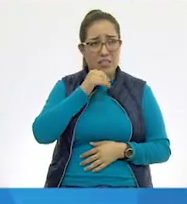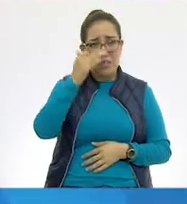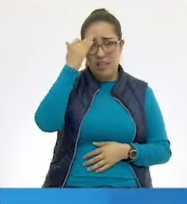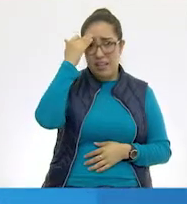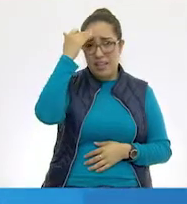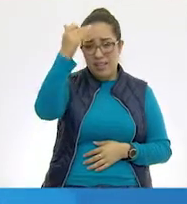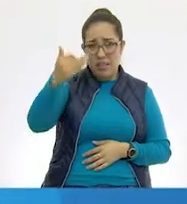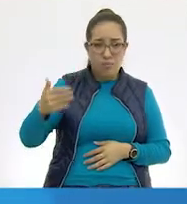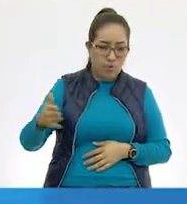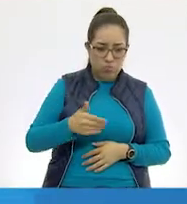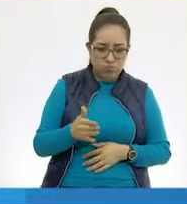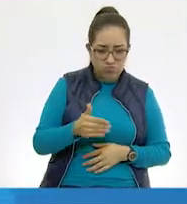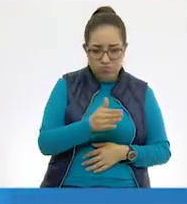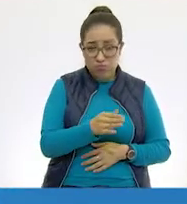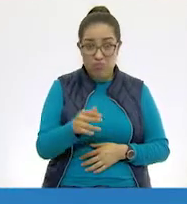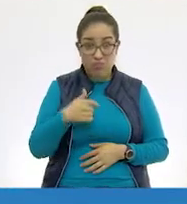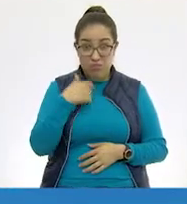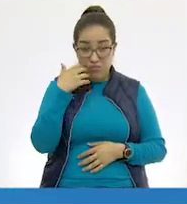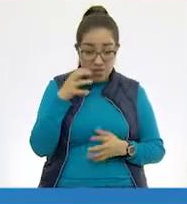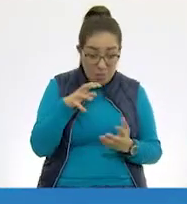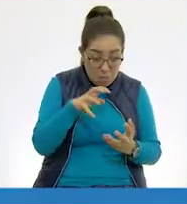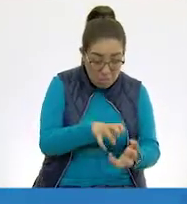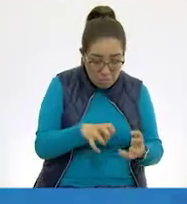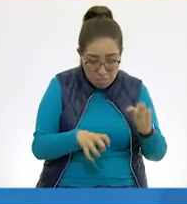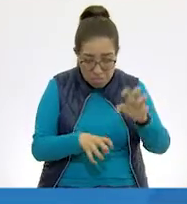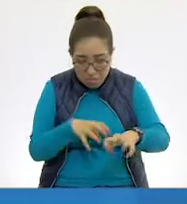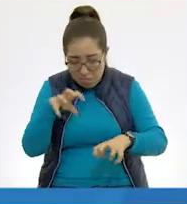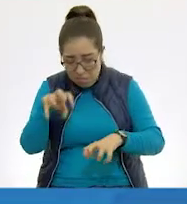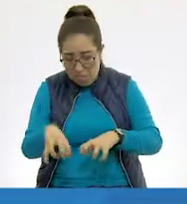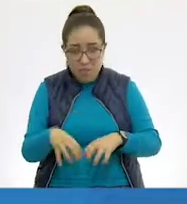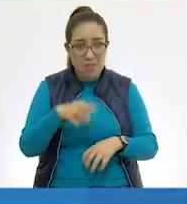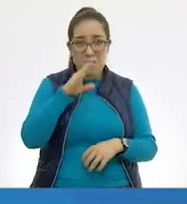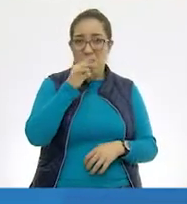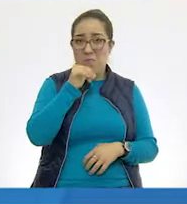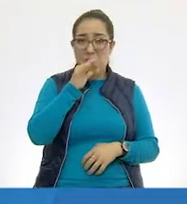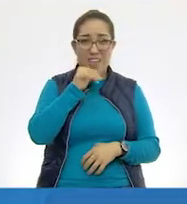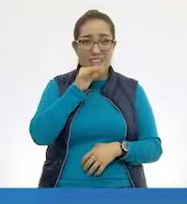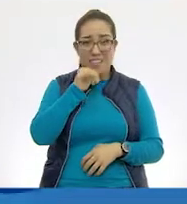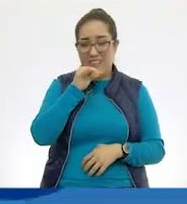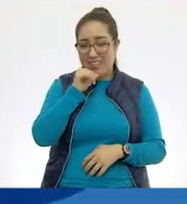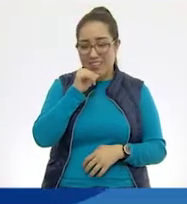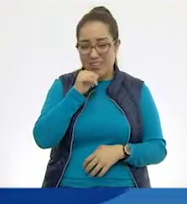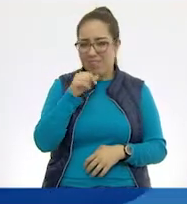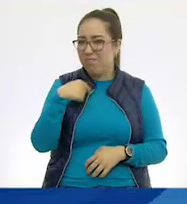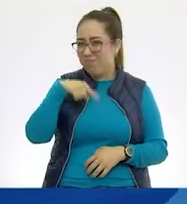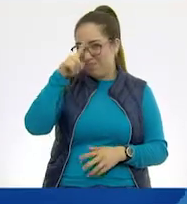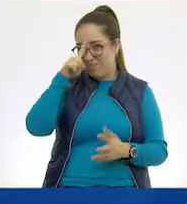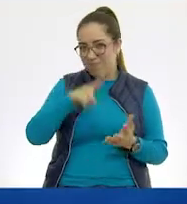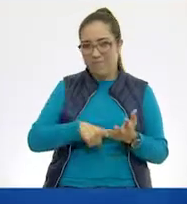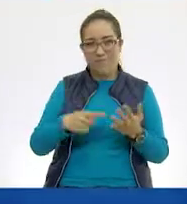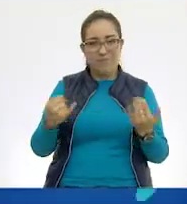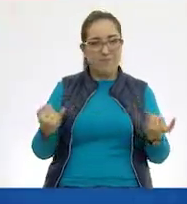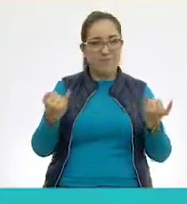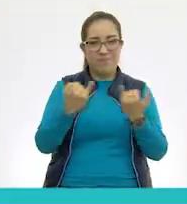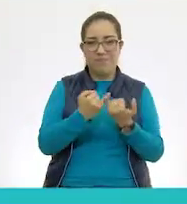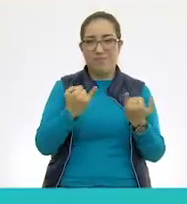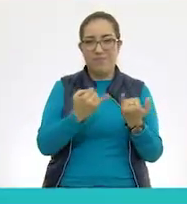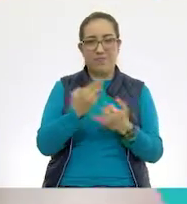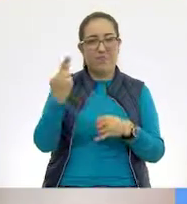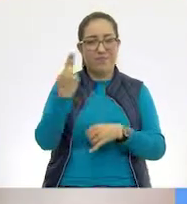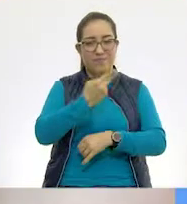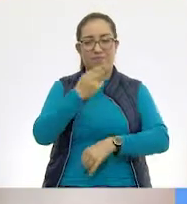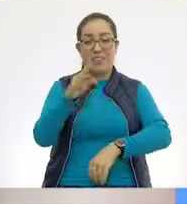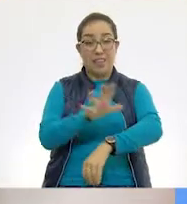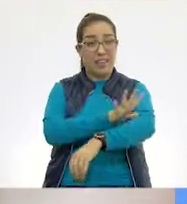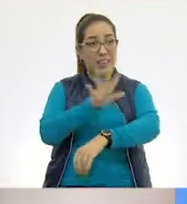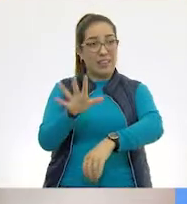tiempo y cuando tú lo quieres agarrar, si está en una pecera, también se mueve muchísimo y no se Entonces, yo creo que ellos también requieren mucha energía